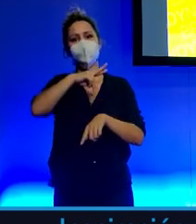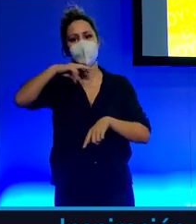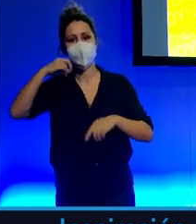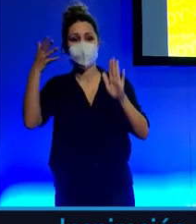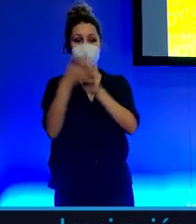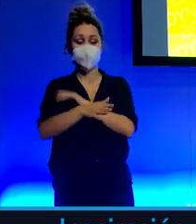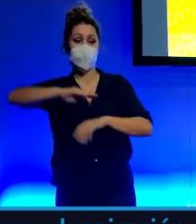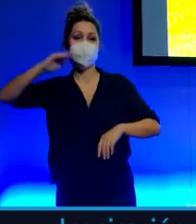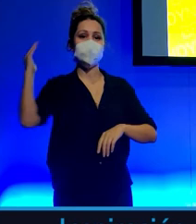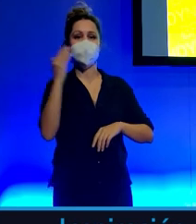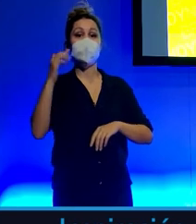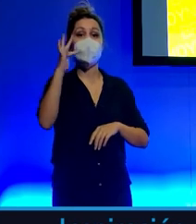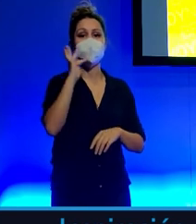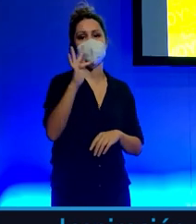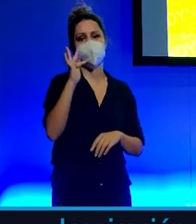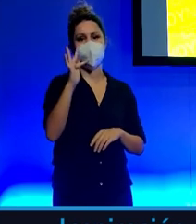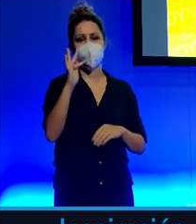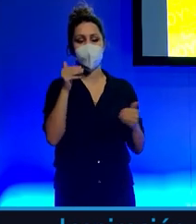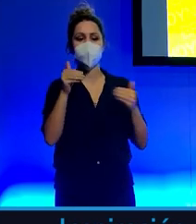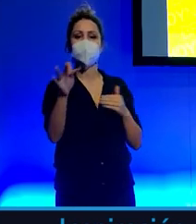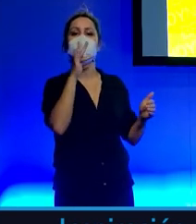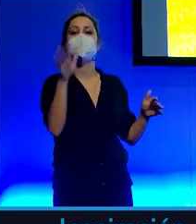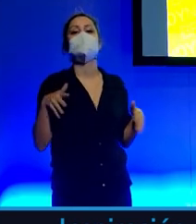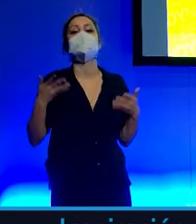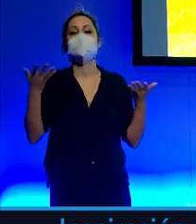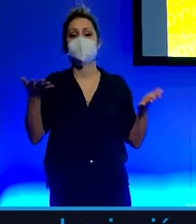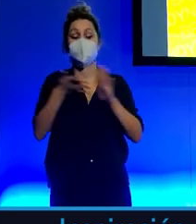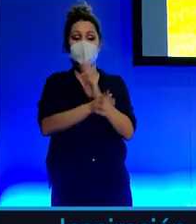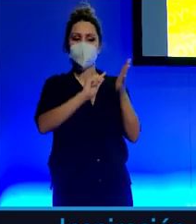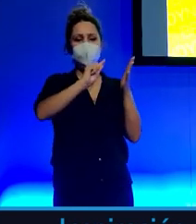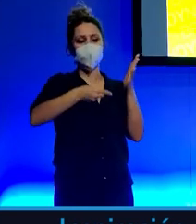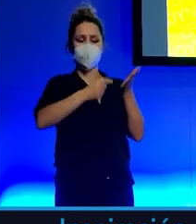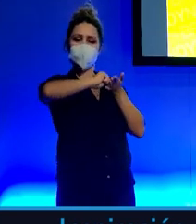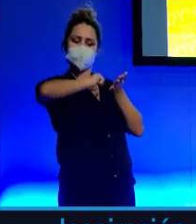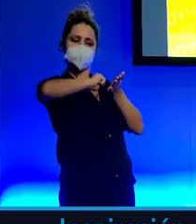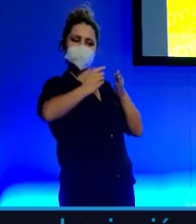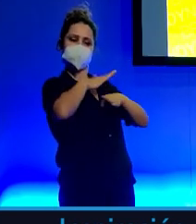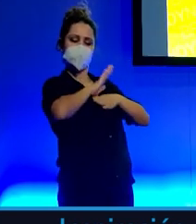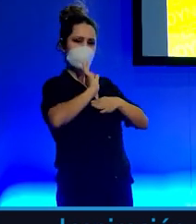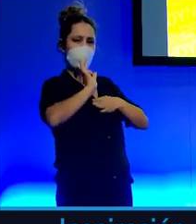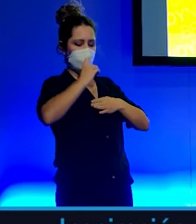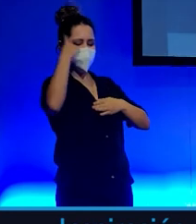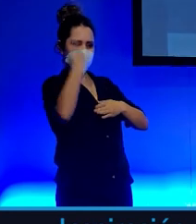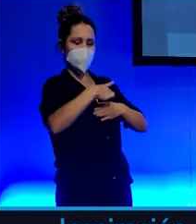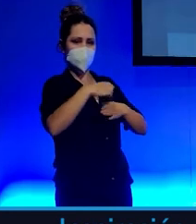impacto positivo, es la promesa que das. Es el contrato no escrito que le das a tu gente y a la sociedad.